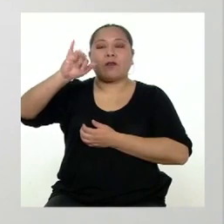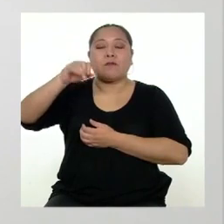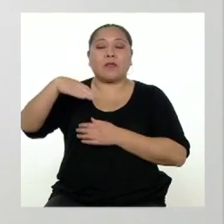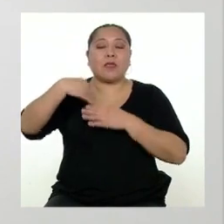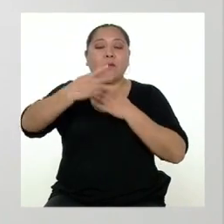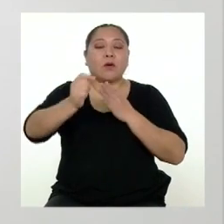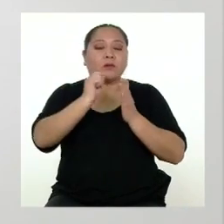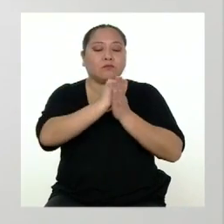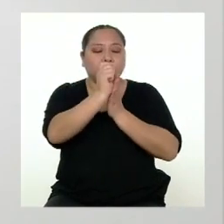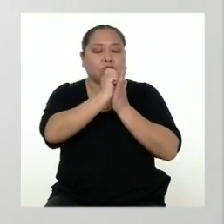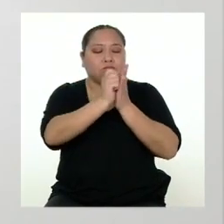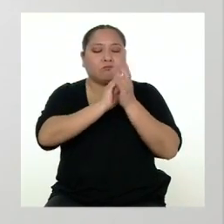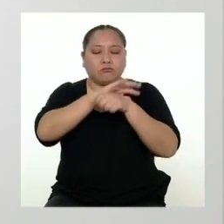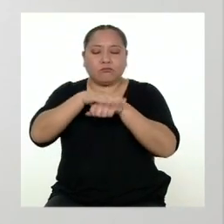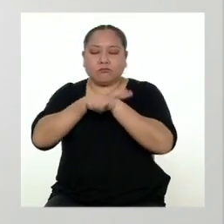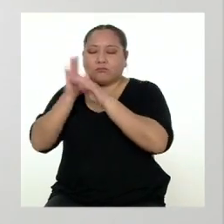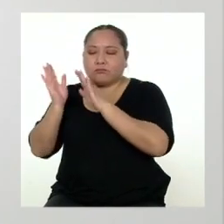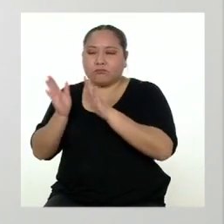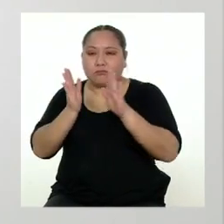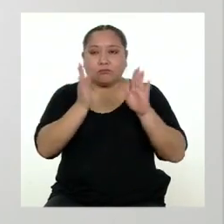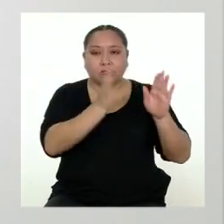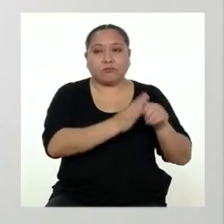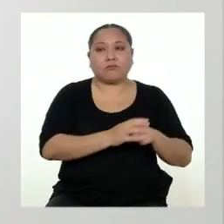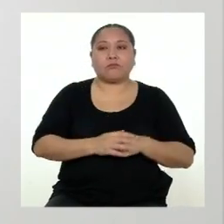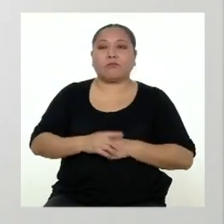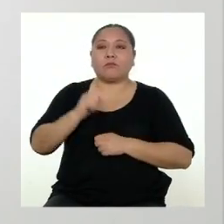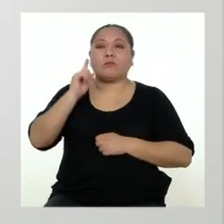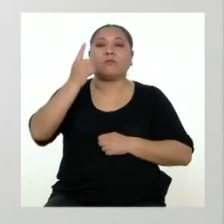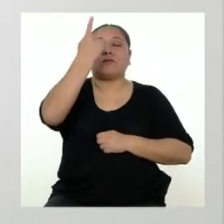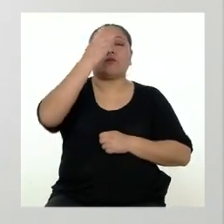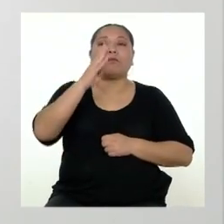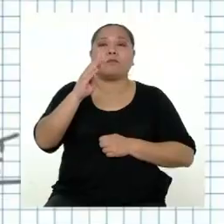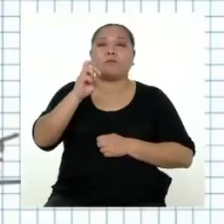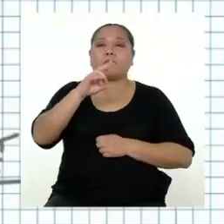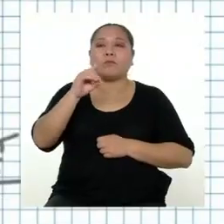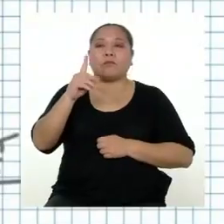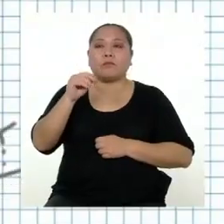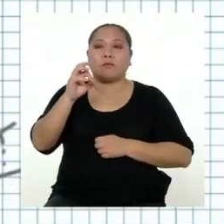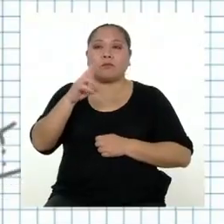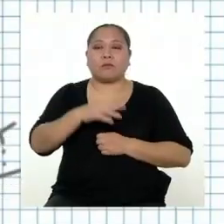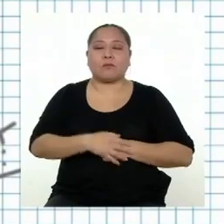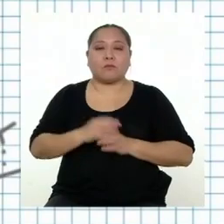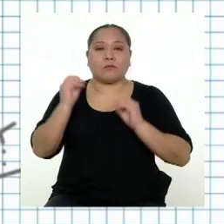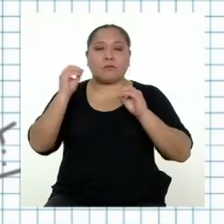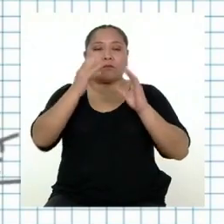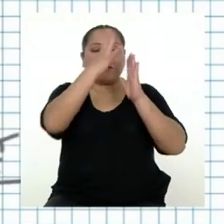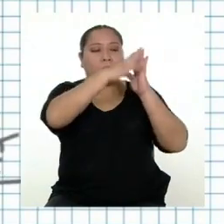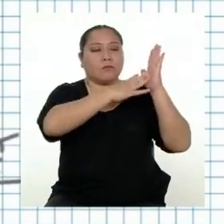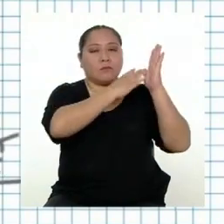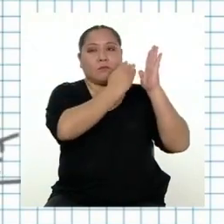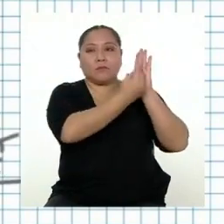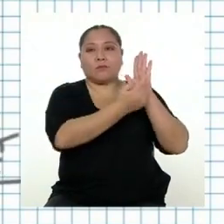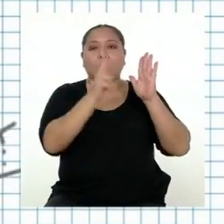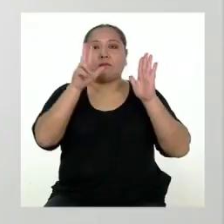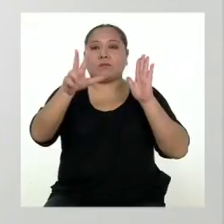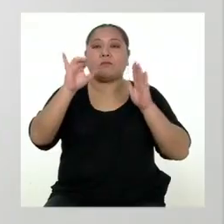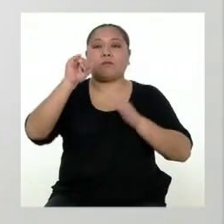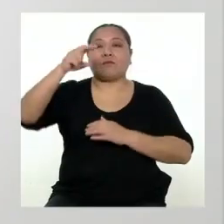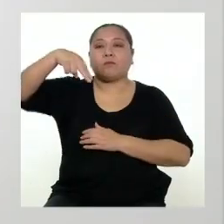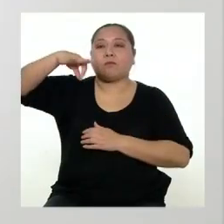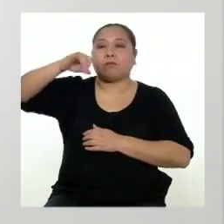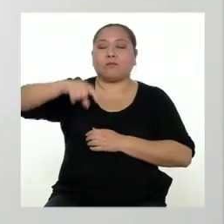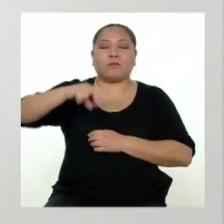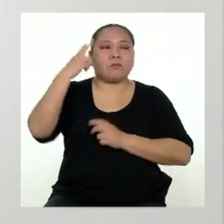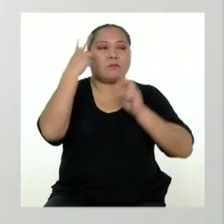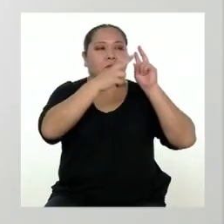trabajaremos en la planificación y la elaboración de una primera versión. Voy a poner en la pantalla tres infografías y